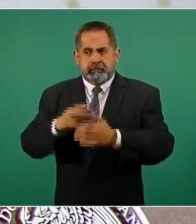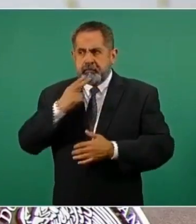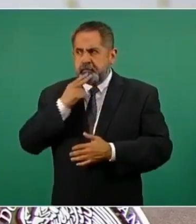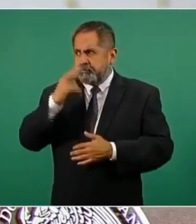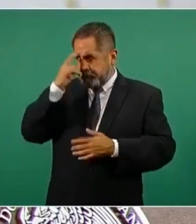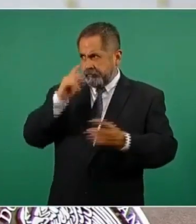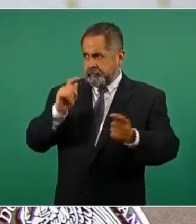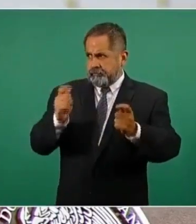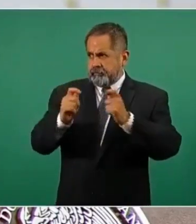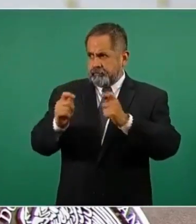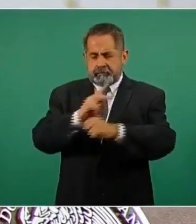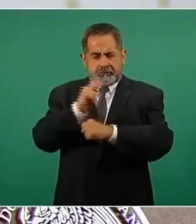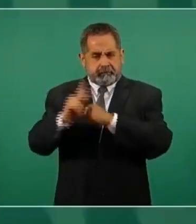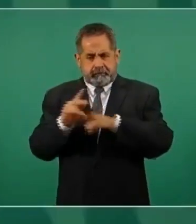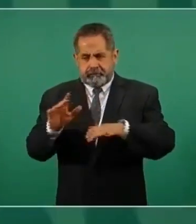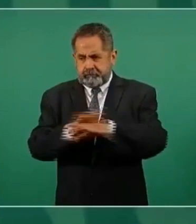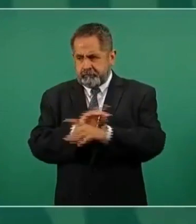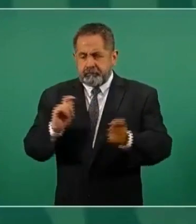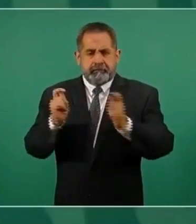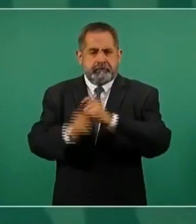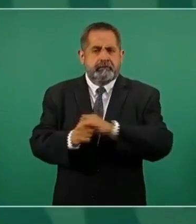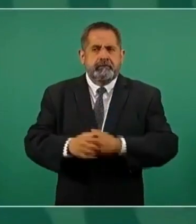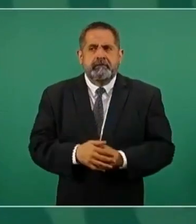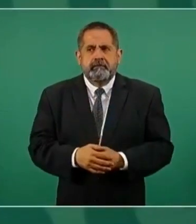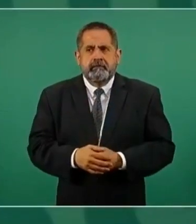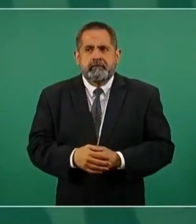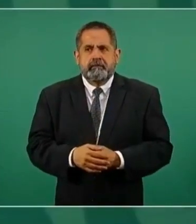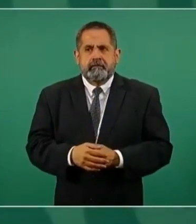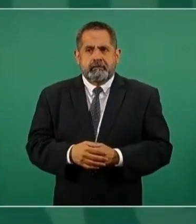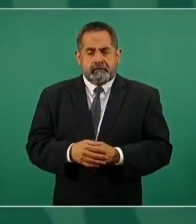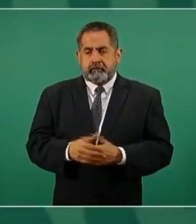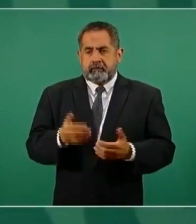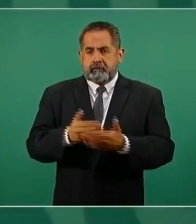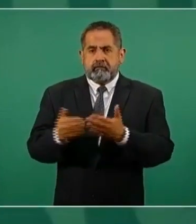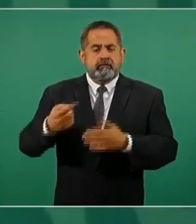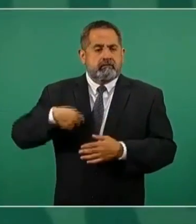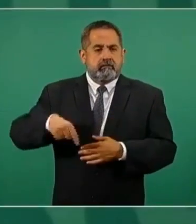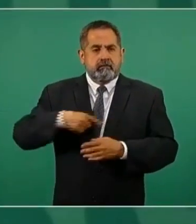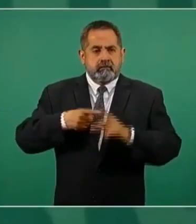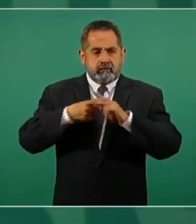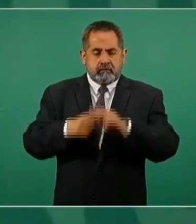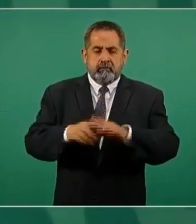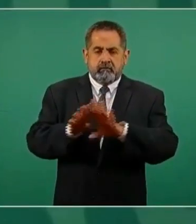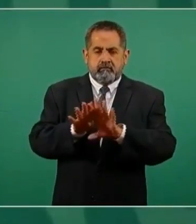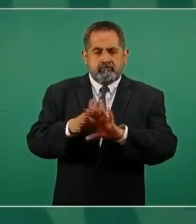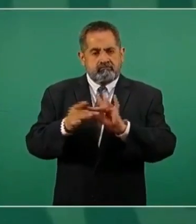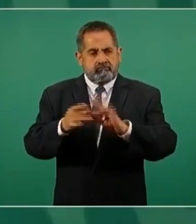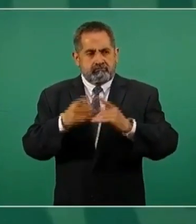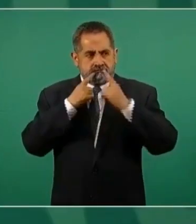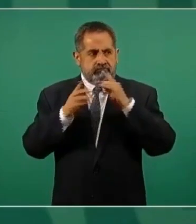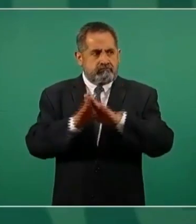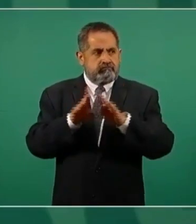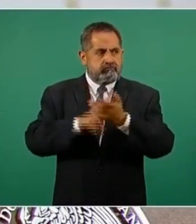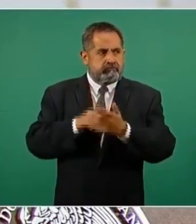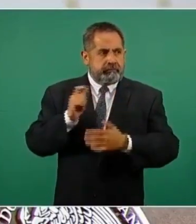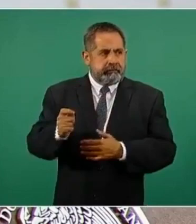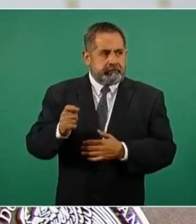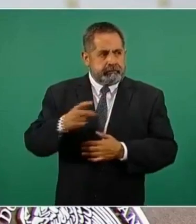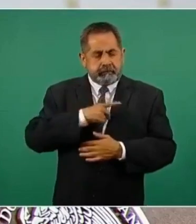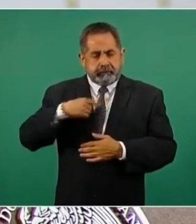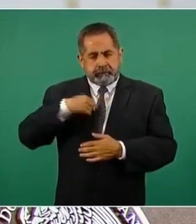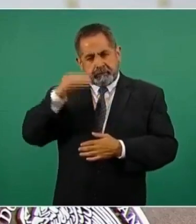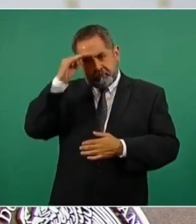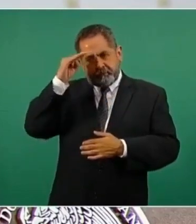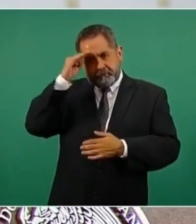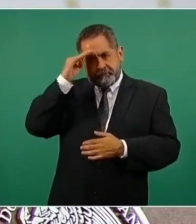transformando a nuestro país. Hoy hemos tenido que empezar con estructuras en donde el financiamiento se tiene que